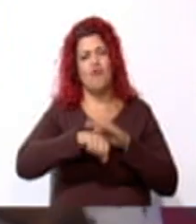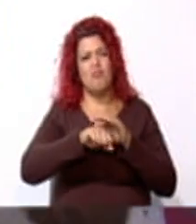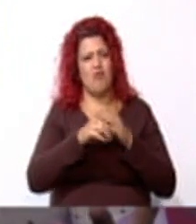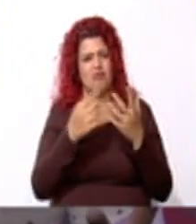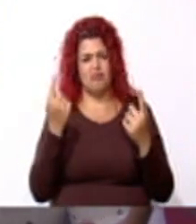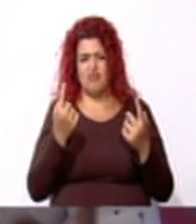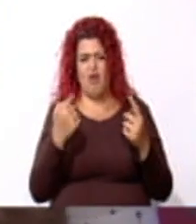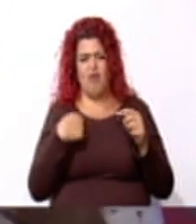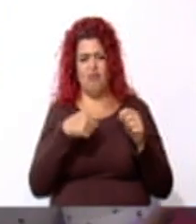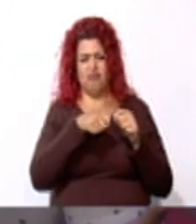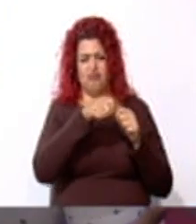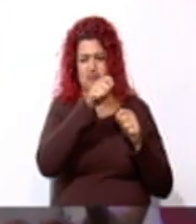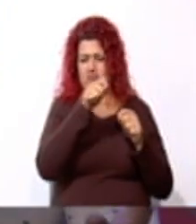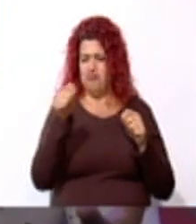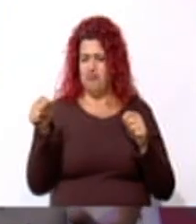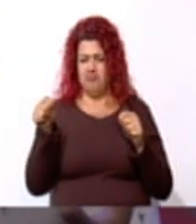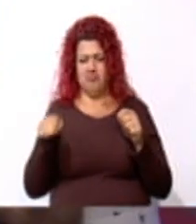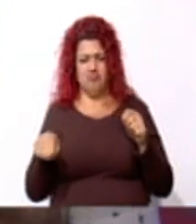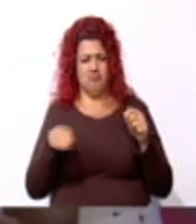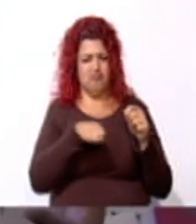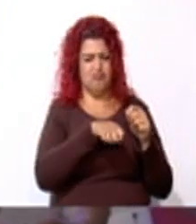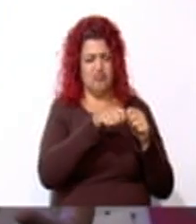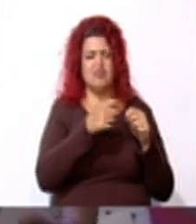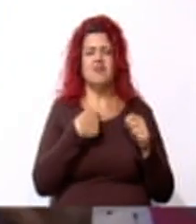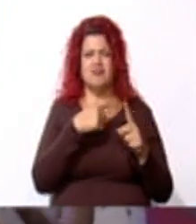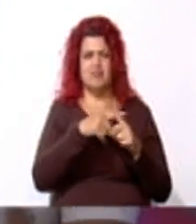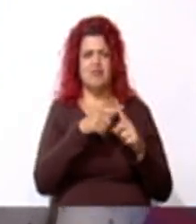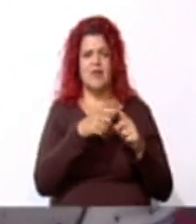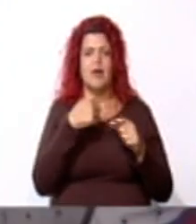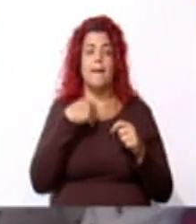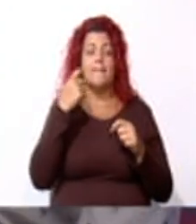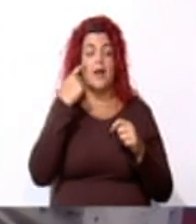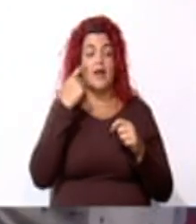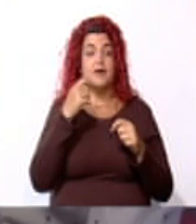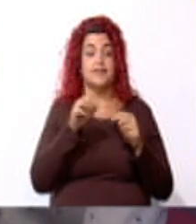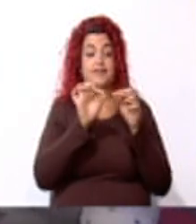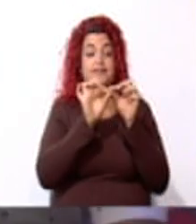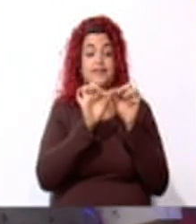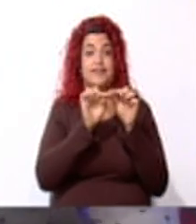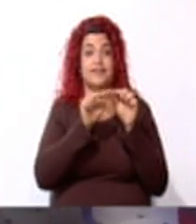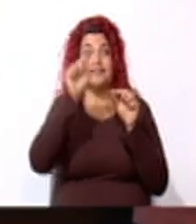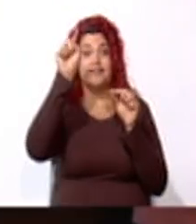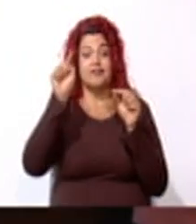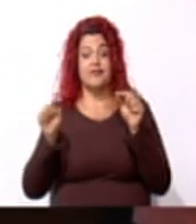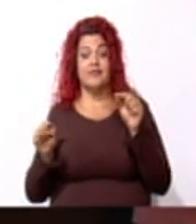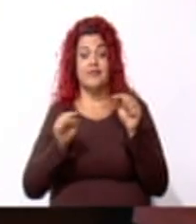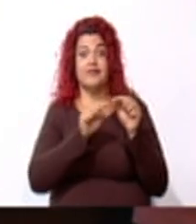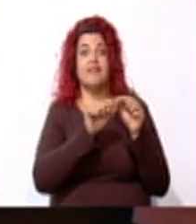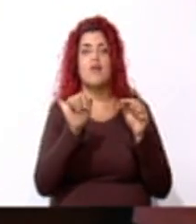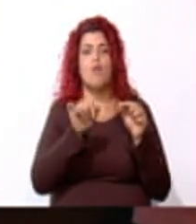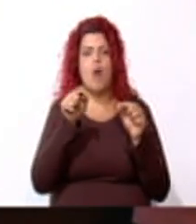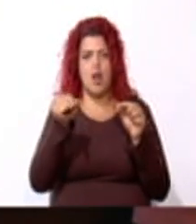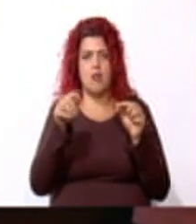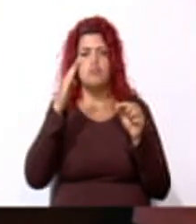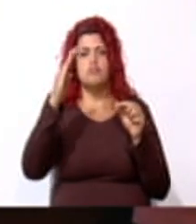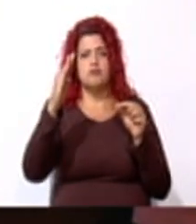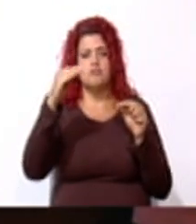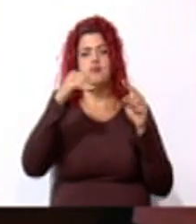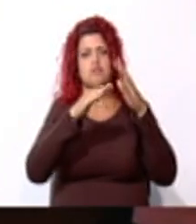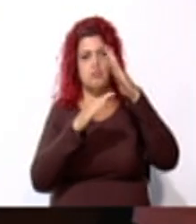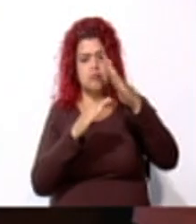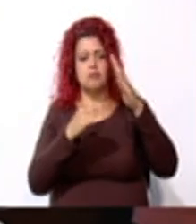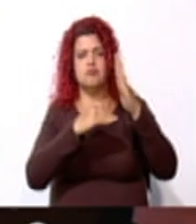Y si se usan triángulos, se hace igual. De hecho, yo quiero que una de las imágenes sea un triángulo para ponerla allá en la pared. Eso sí, siempre tiene que estar